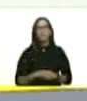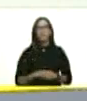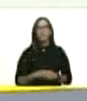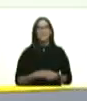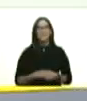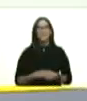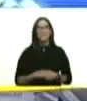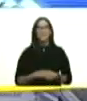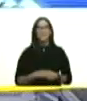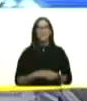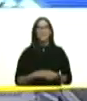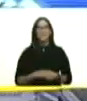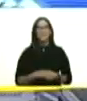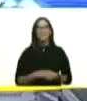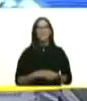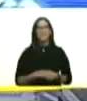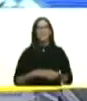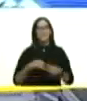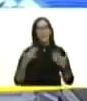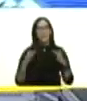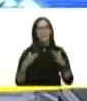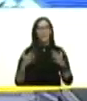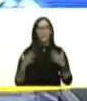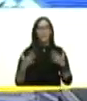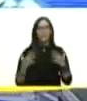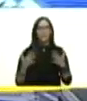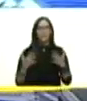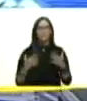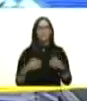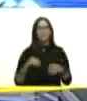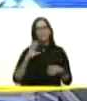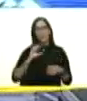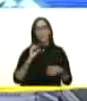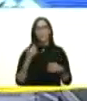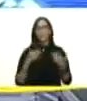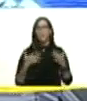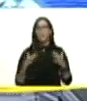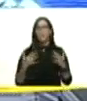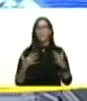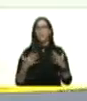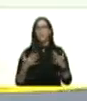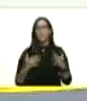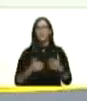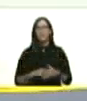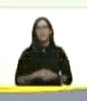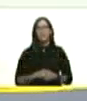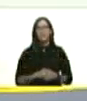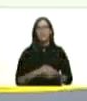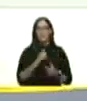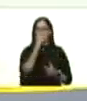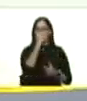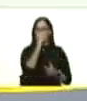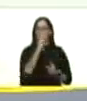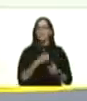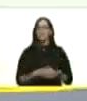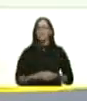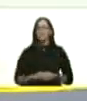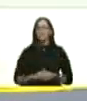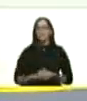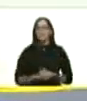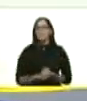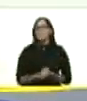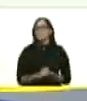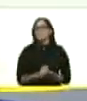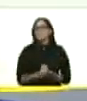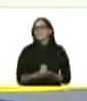que lo pasó el equipo nervioso estaba nervioso estaba el equipo nervioso lo vio duro lo importante mi comandante es que estamos alerta